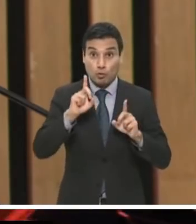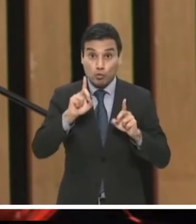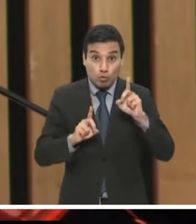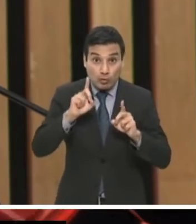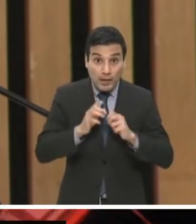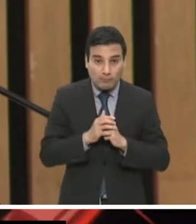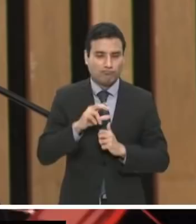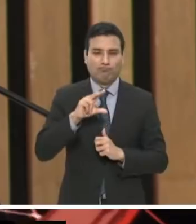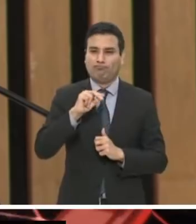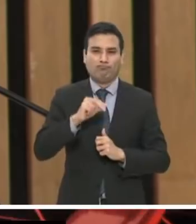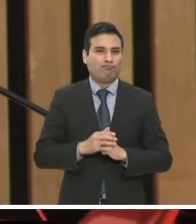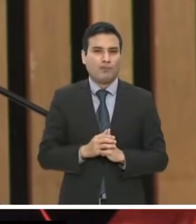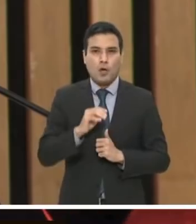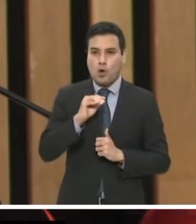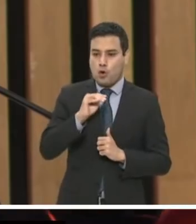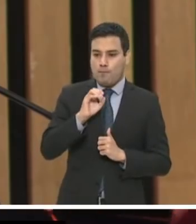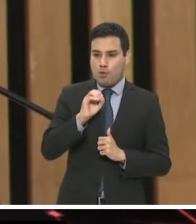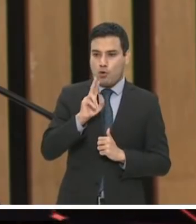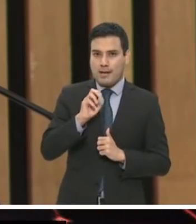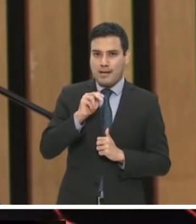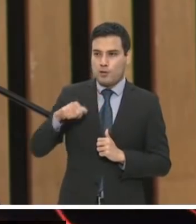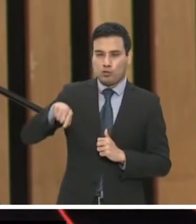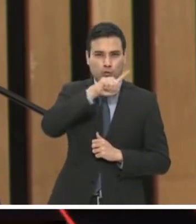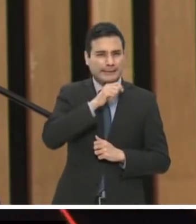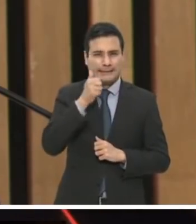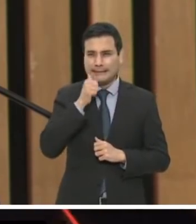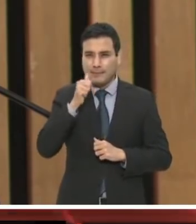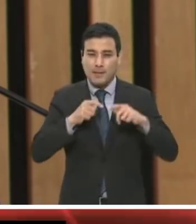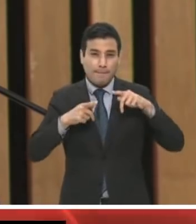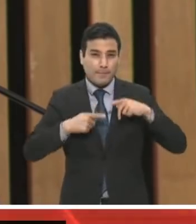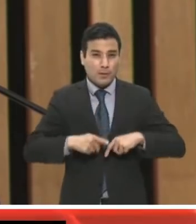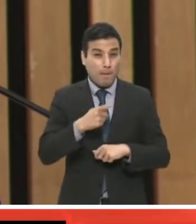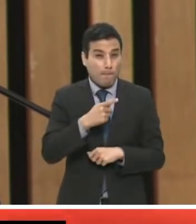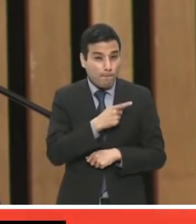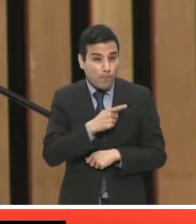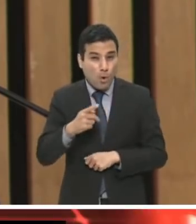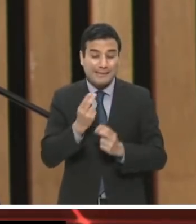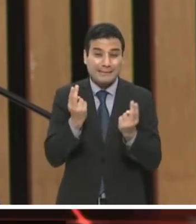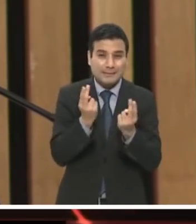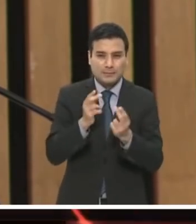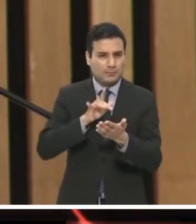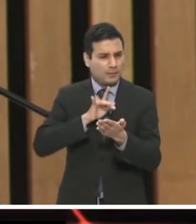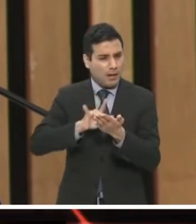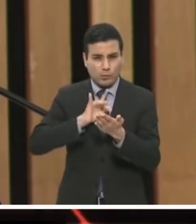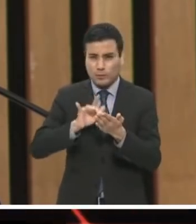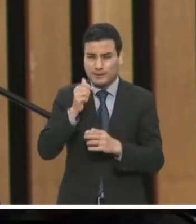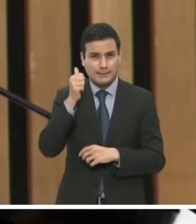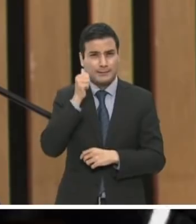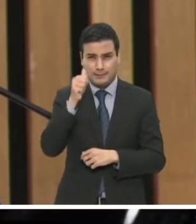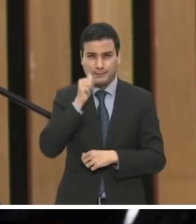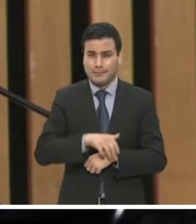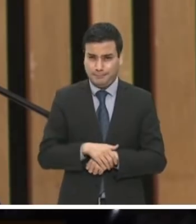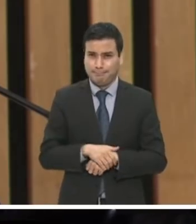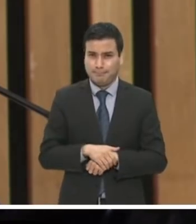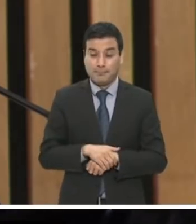en Morena seguiremos apoyando a los que menos tienen y más lo necesitan y estamos conscientes de que no